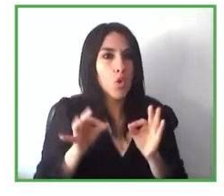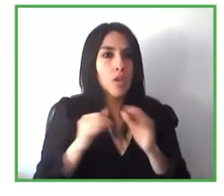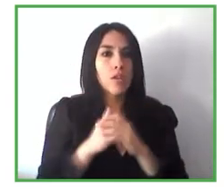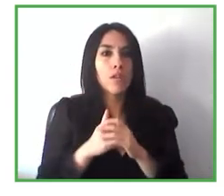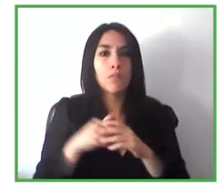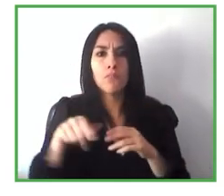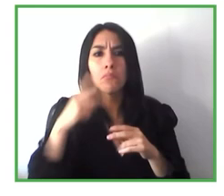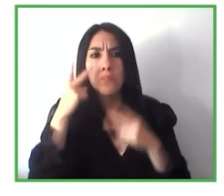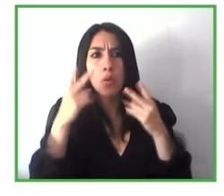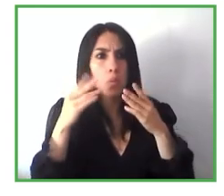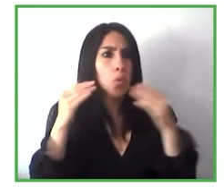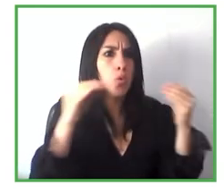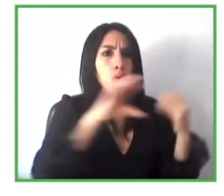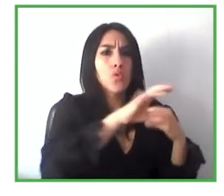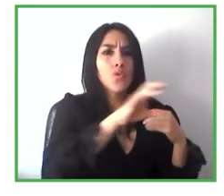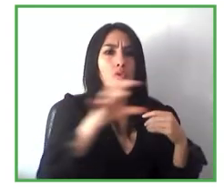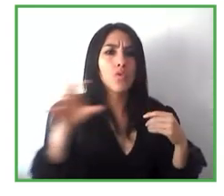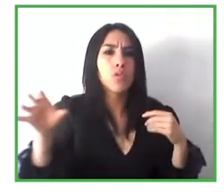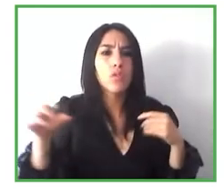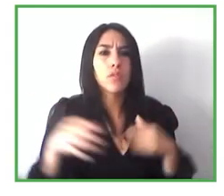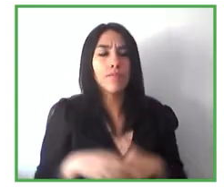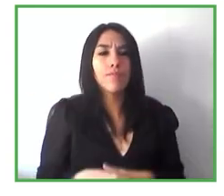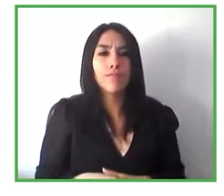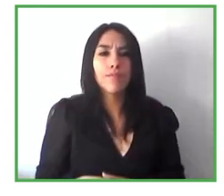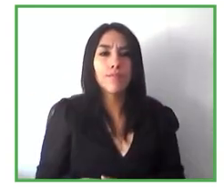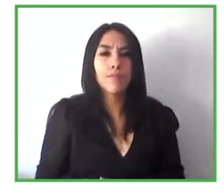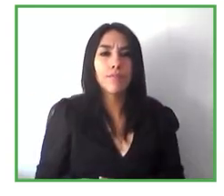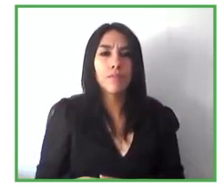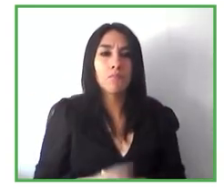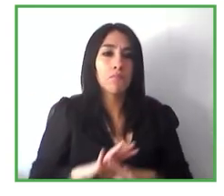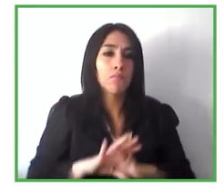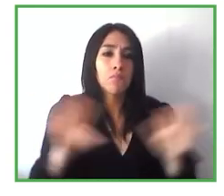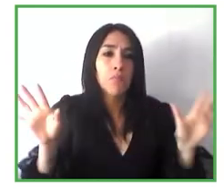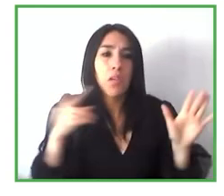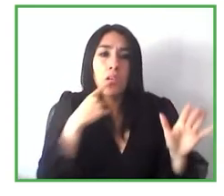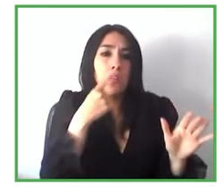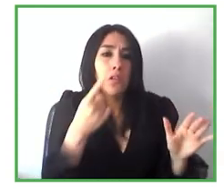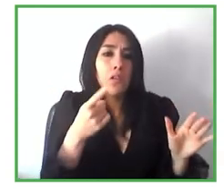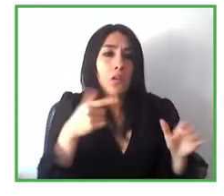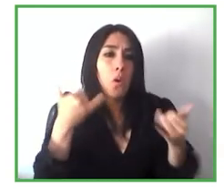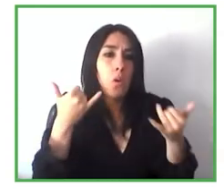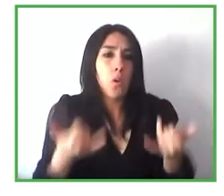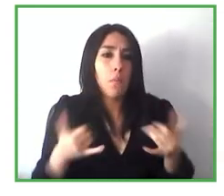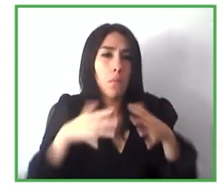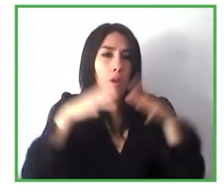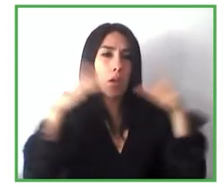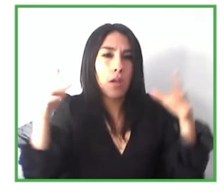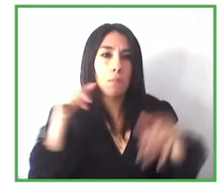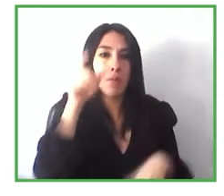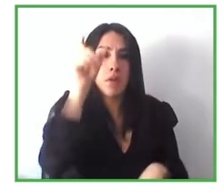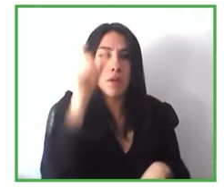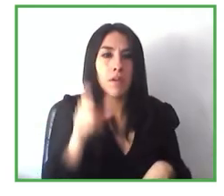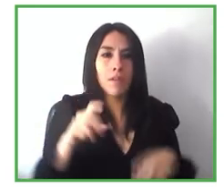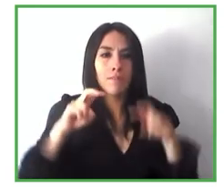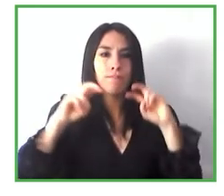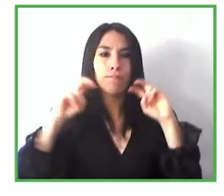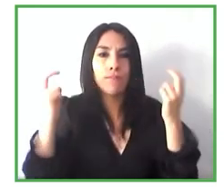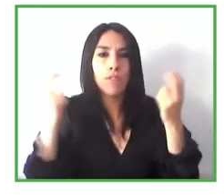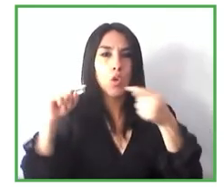sin más querría agradecer a los panelistas que hemos tenido hoy por las fantásticas intervenciones